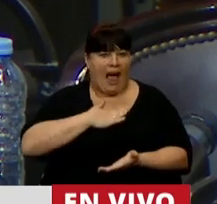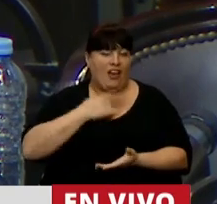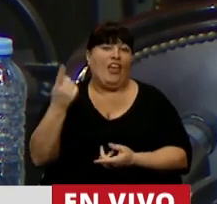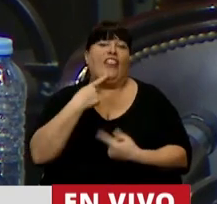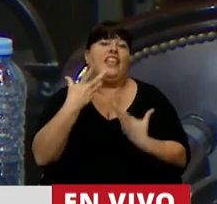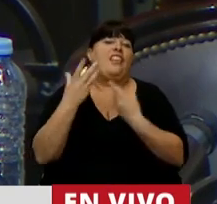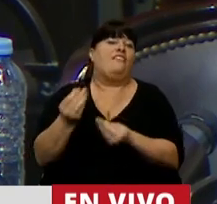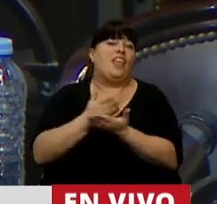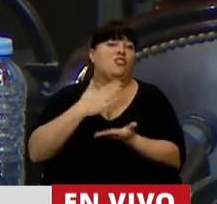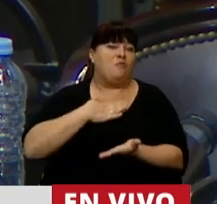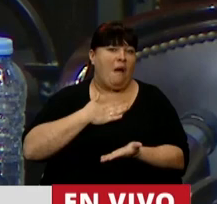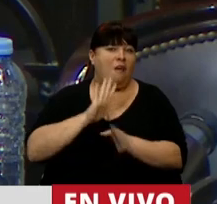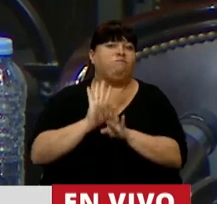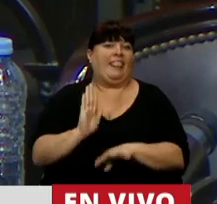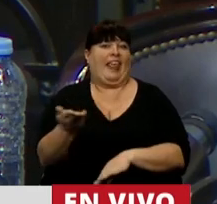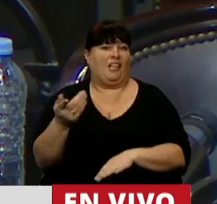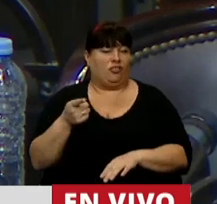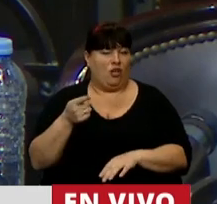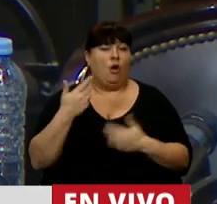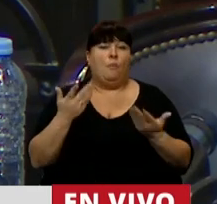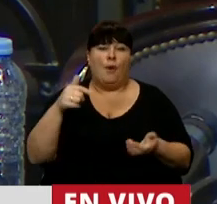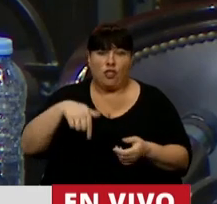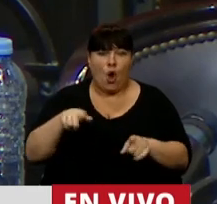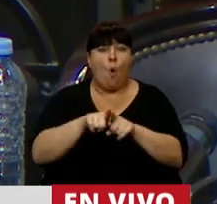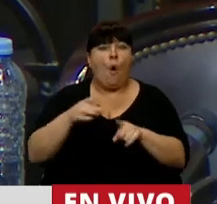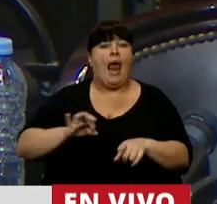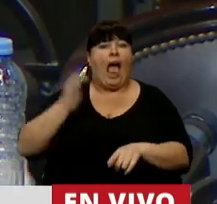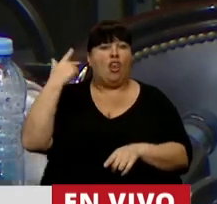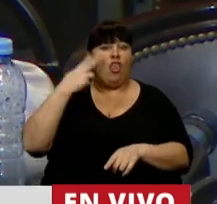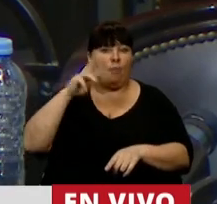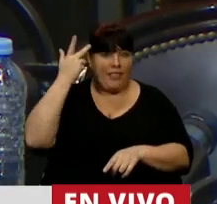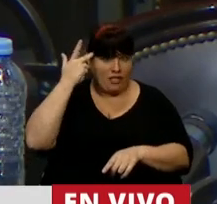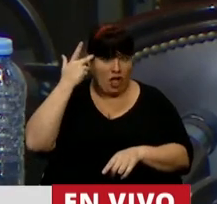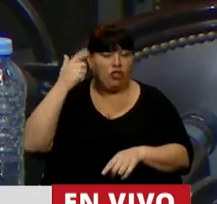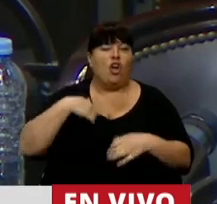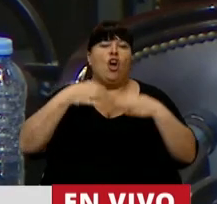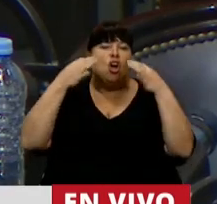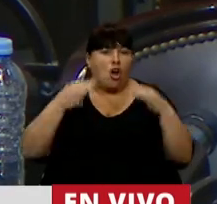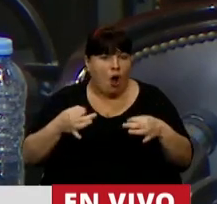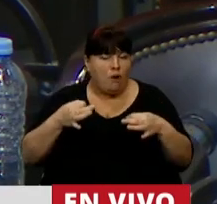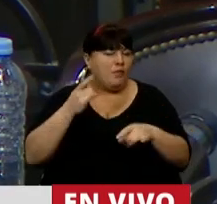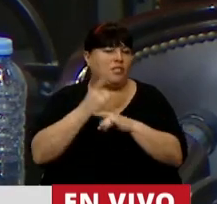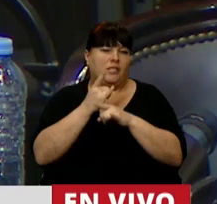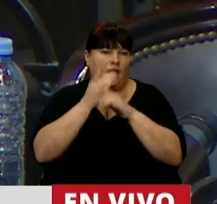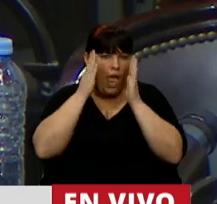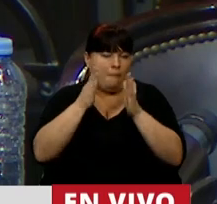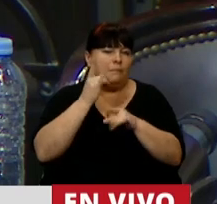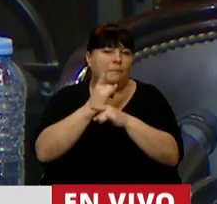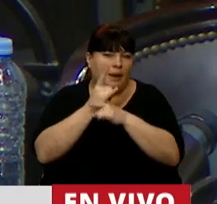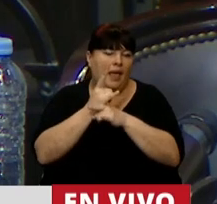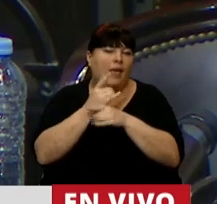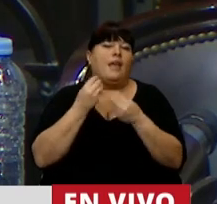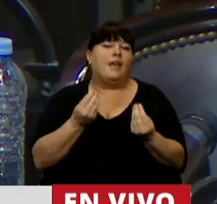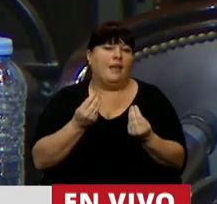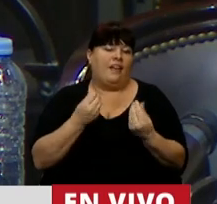que dice defender. Por eso hoy, como en el 2018, mi compromiso siempre, pero siempre